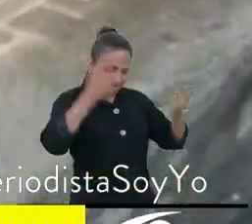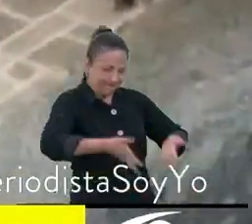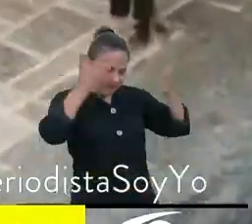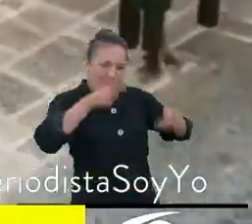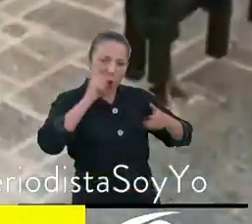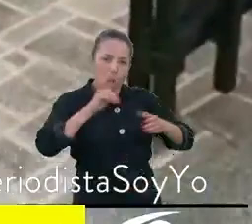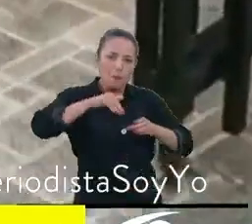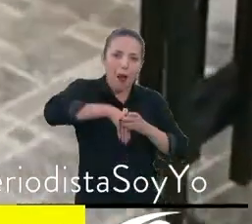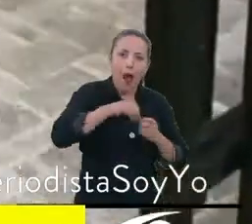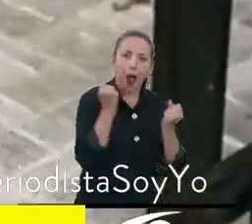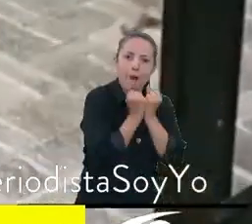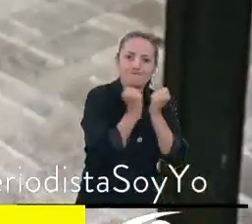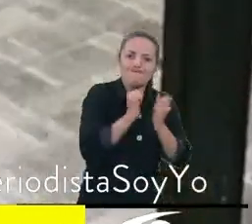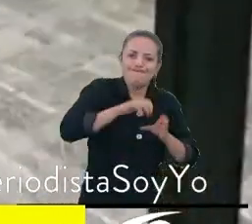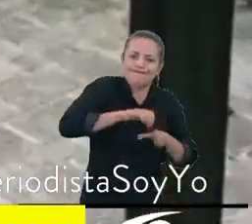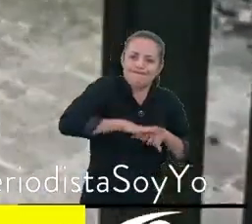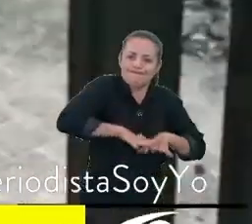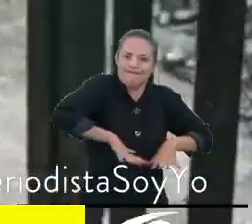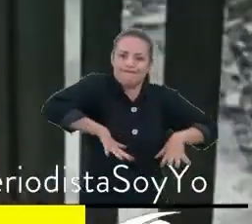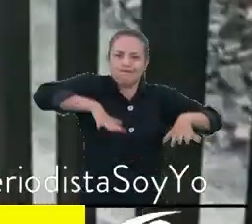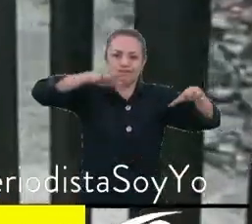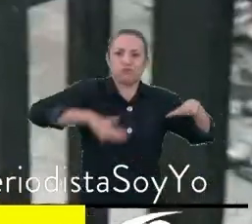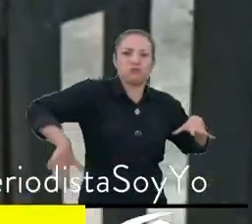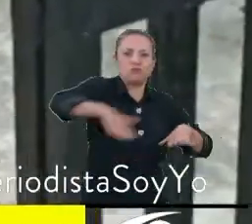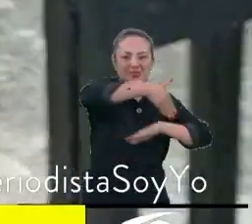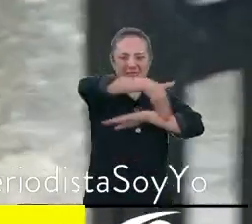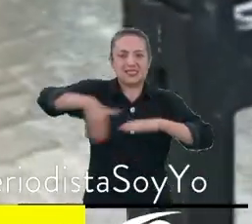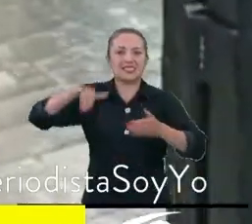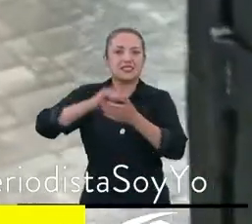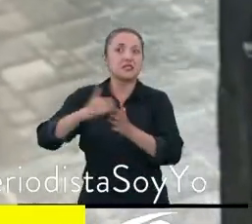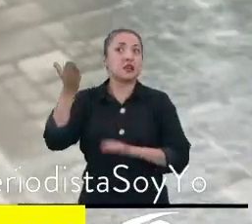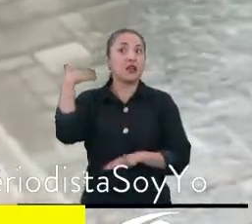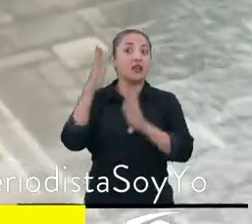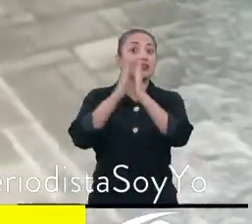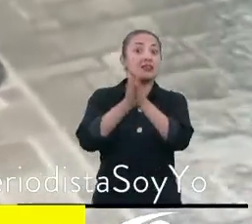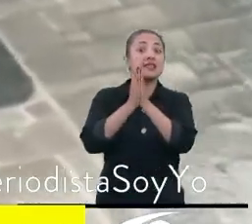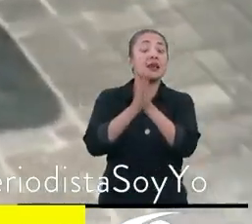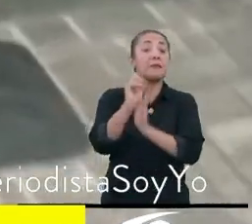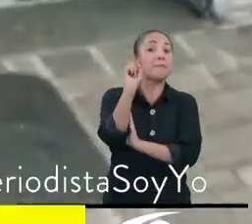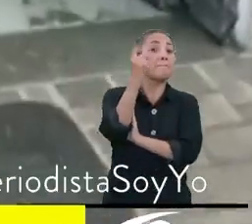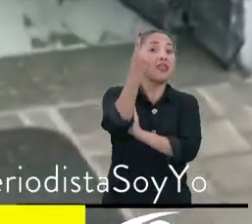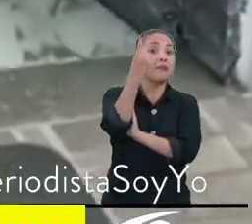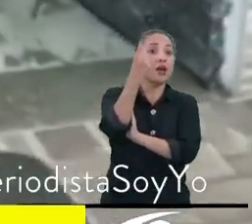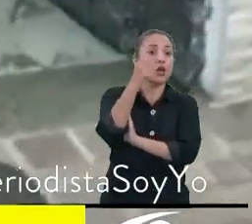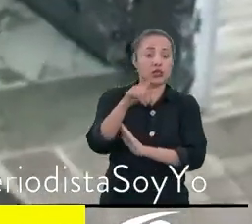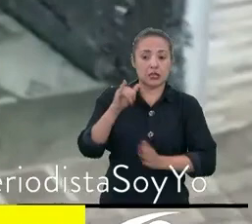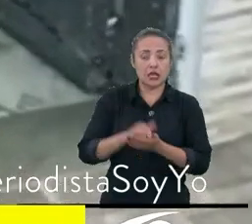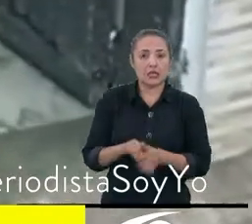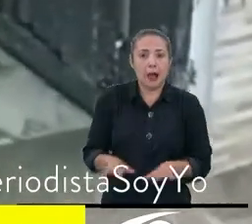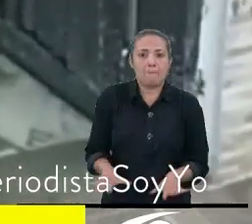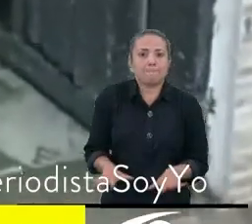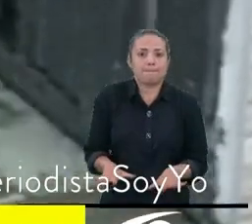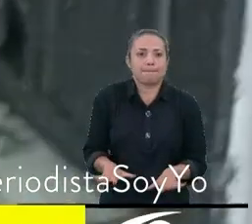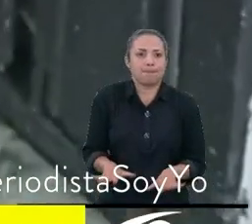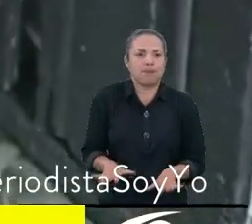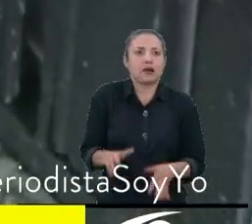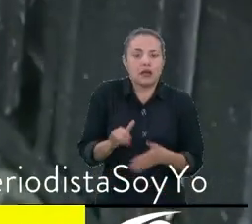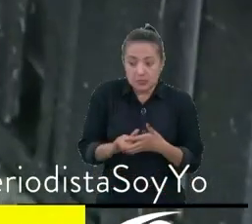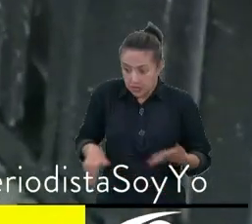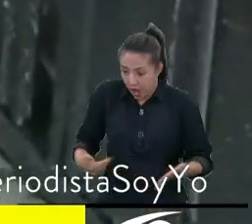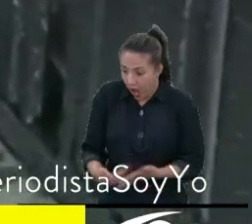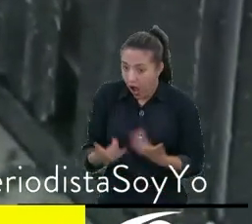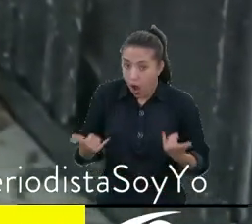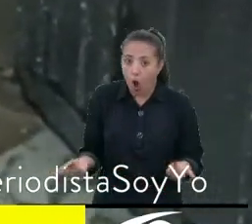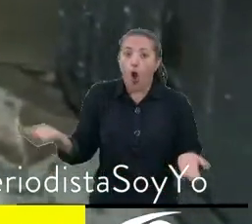alcantarilla de la cuadra que desde el primero de diciembre está taponada. Y esta es la hora,